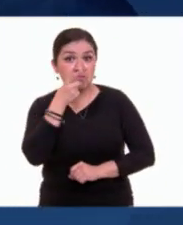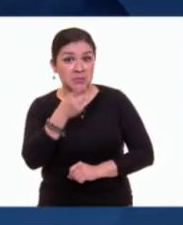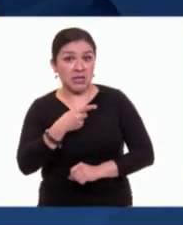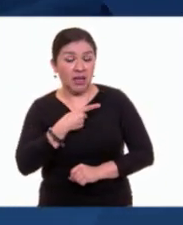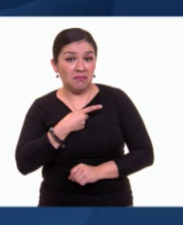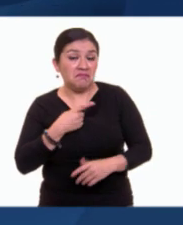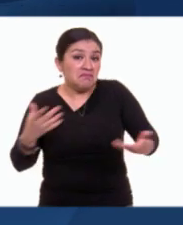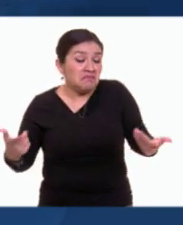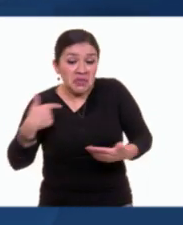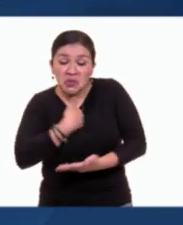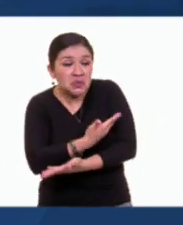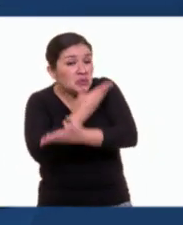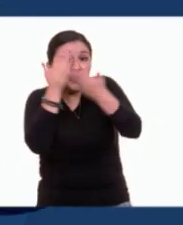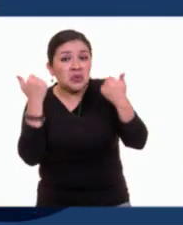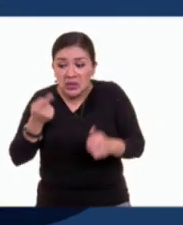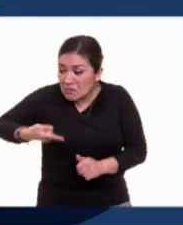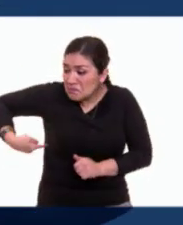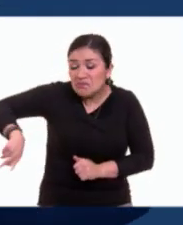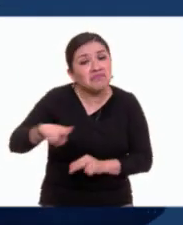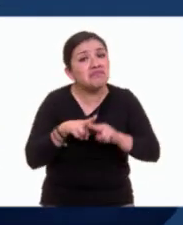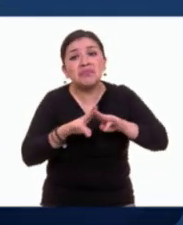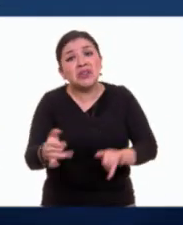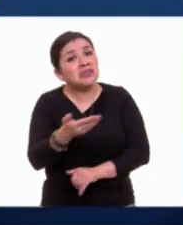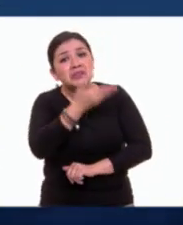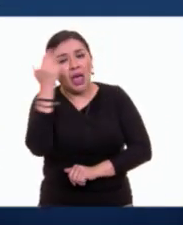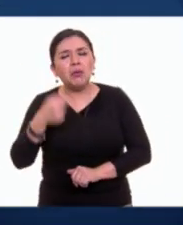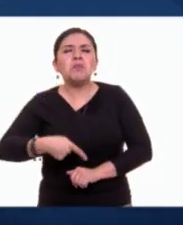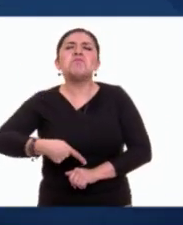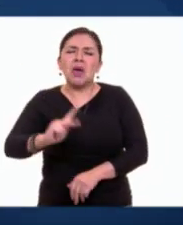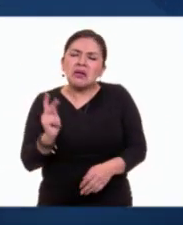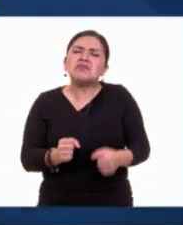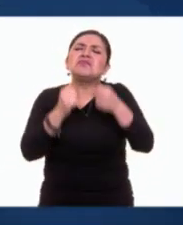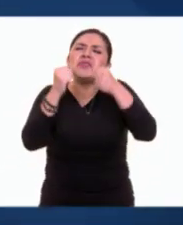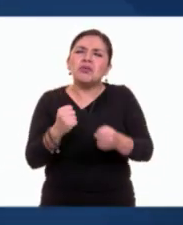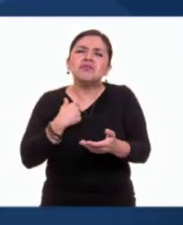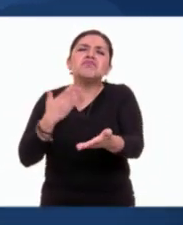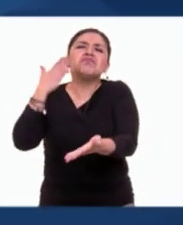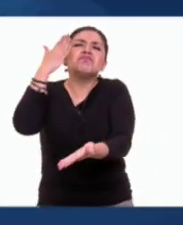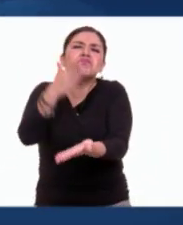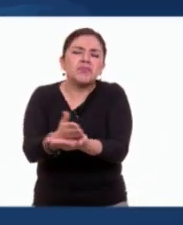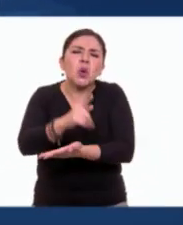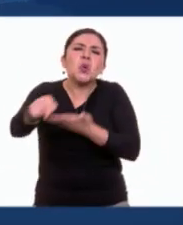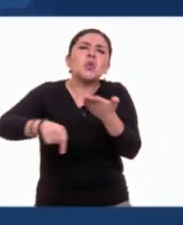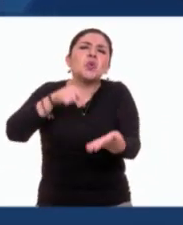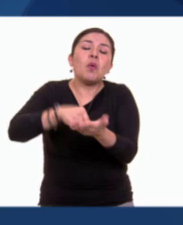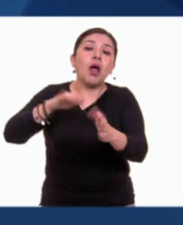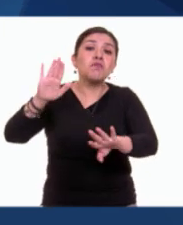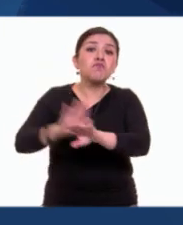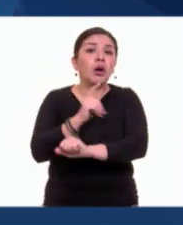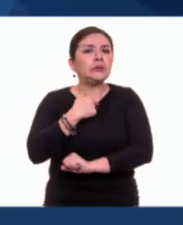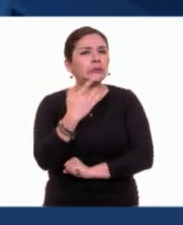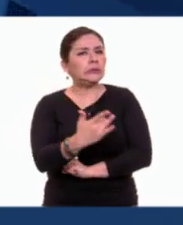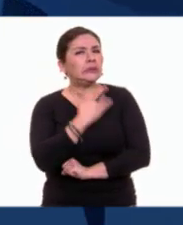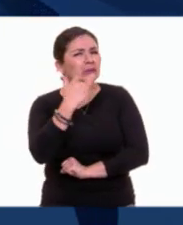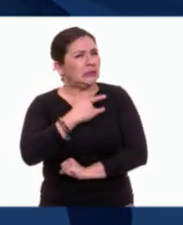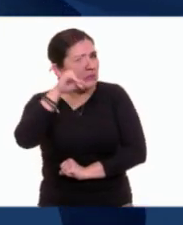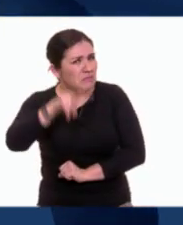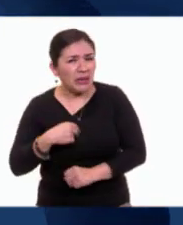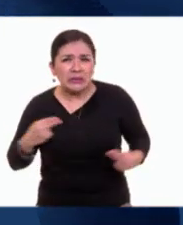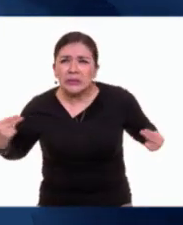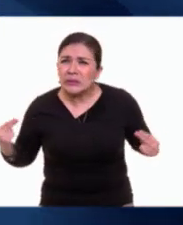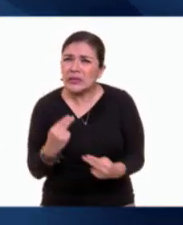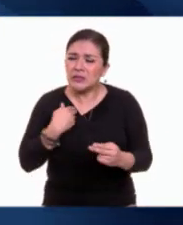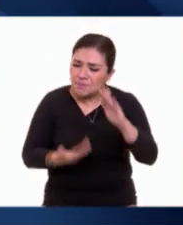que ni él ni los demás lo sabían, pero que sin duda iban a alguna parte, ya que les impulsaba una necesidad